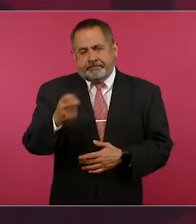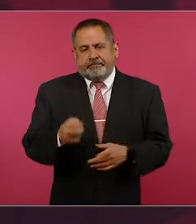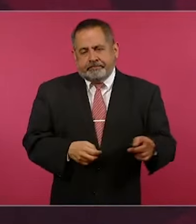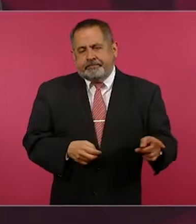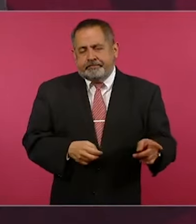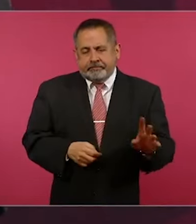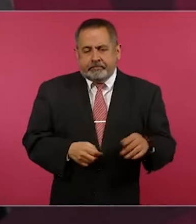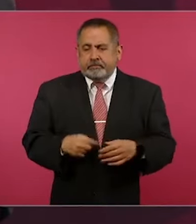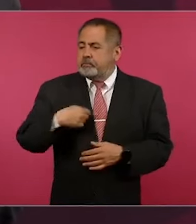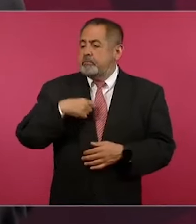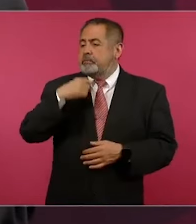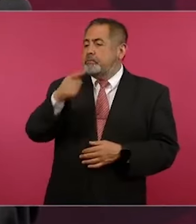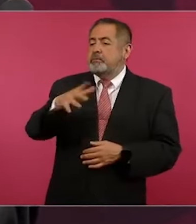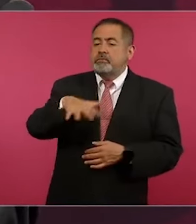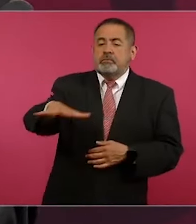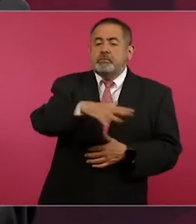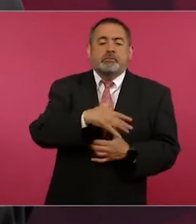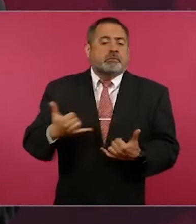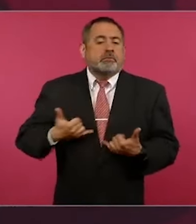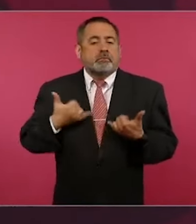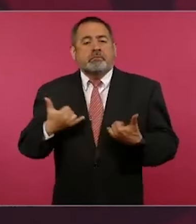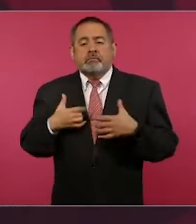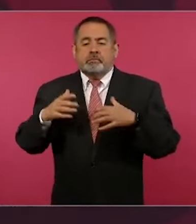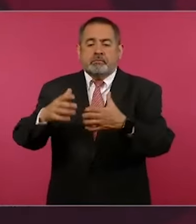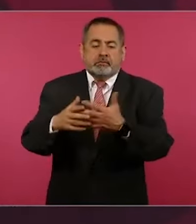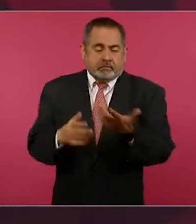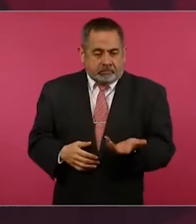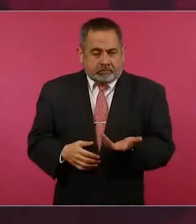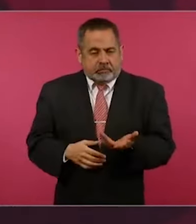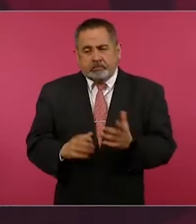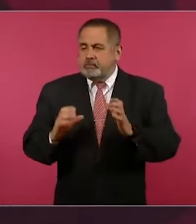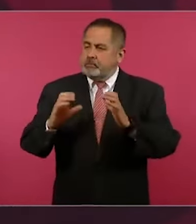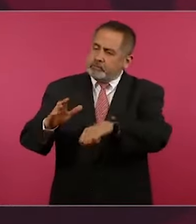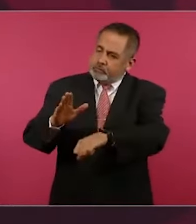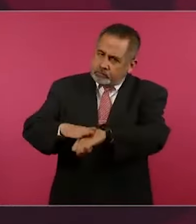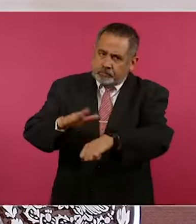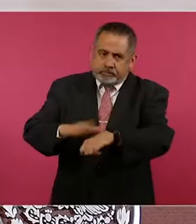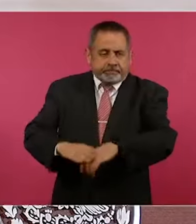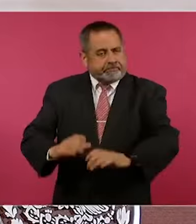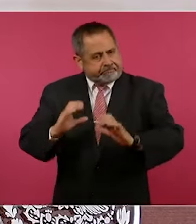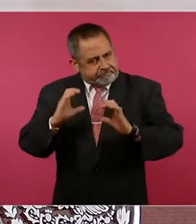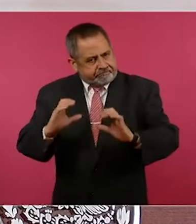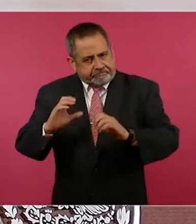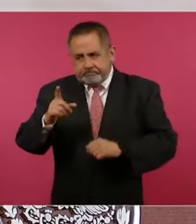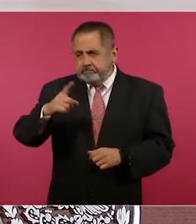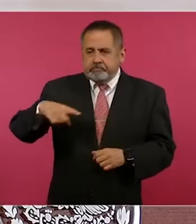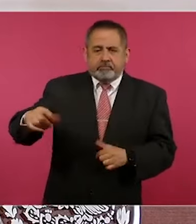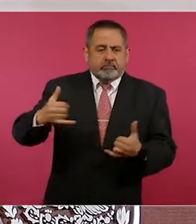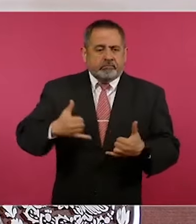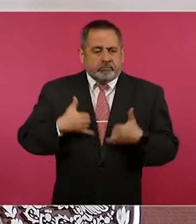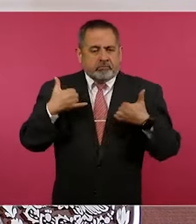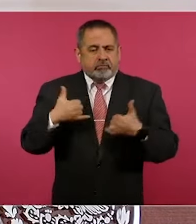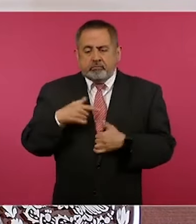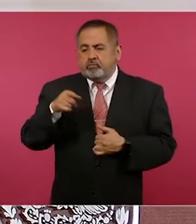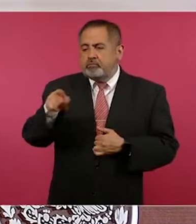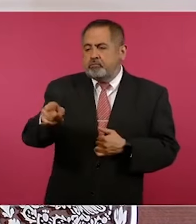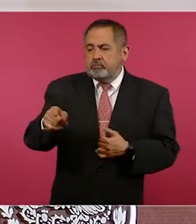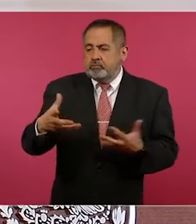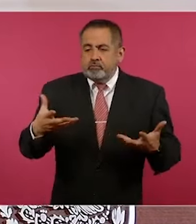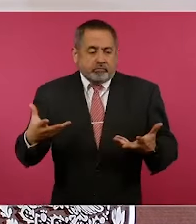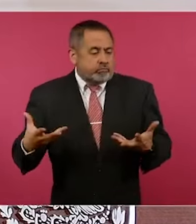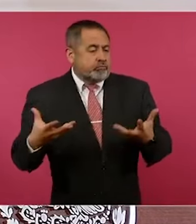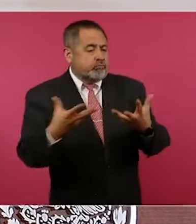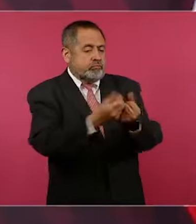Yo le digo a los jóvenes, procuren no adherirse al